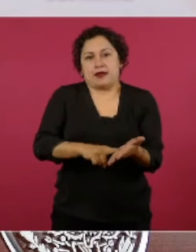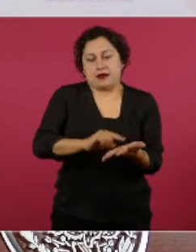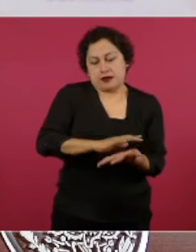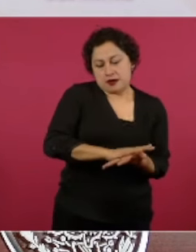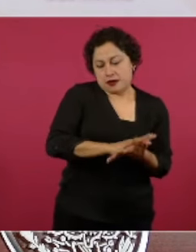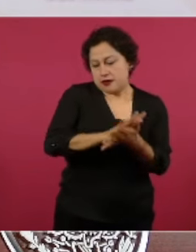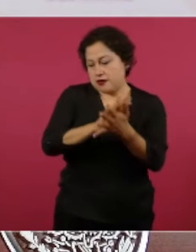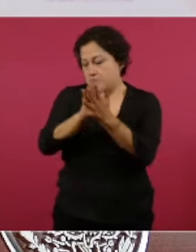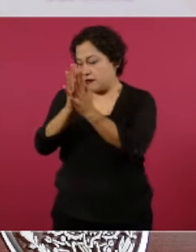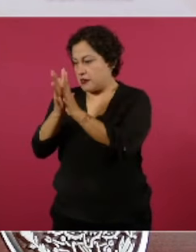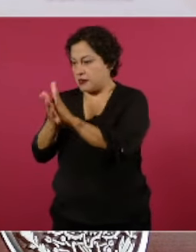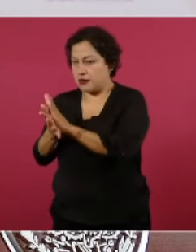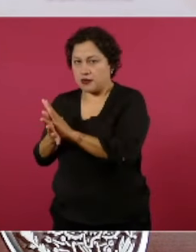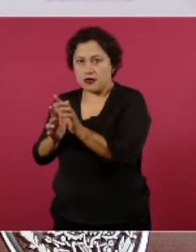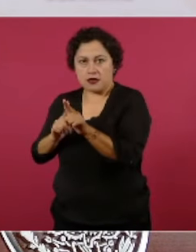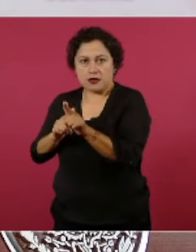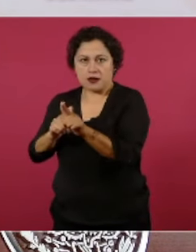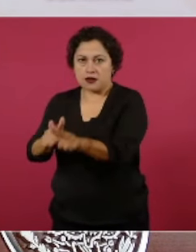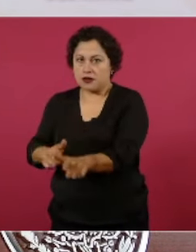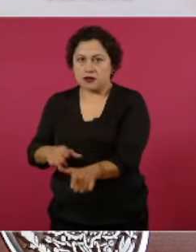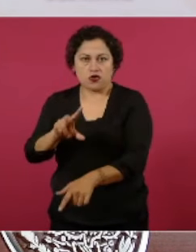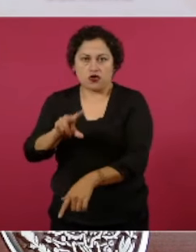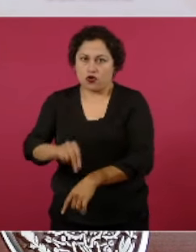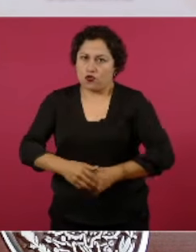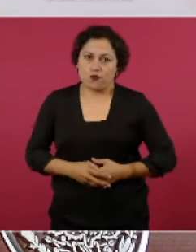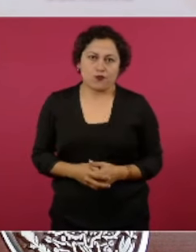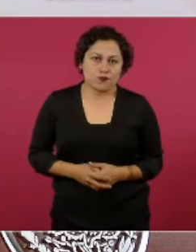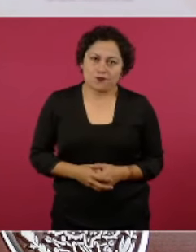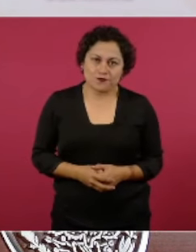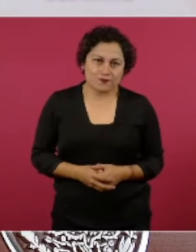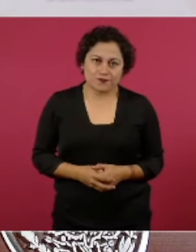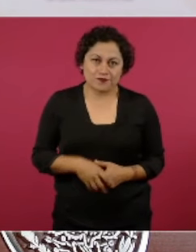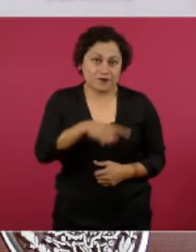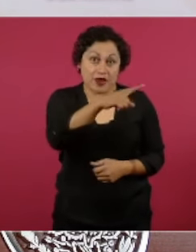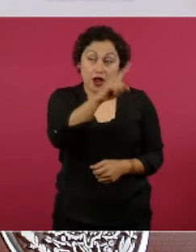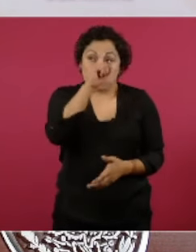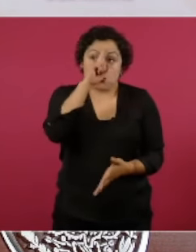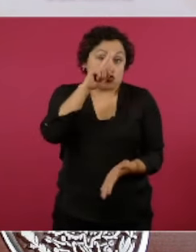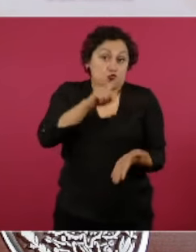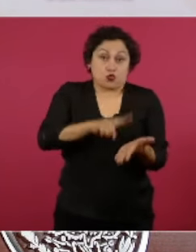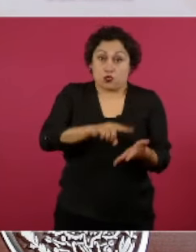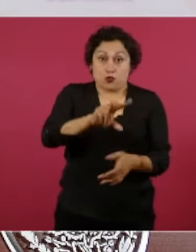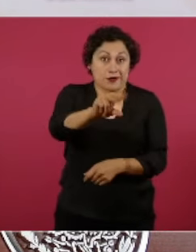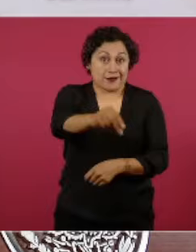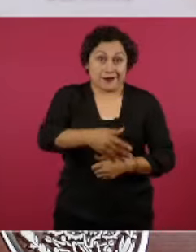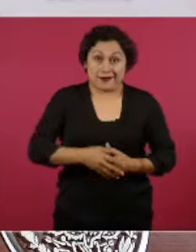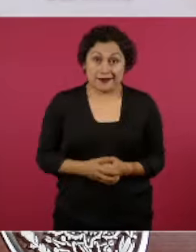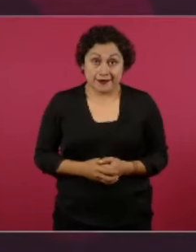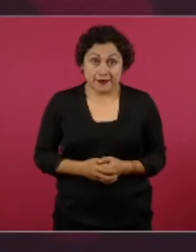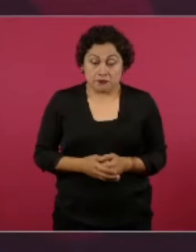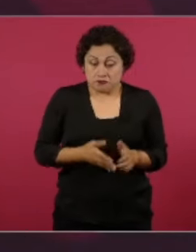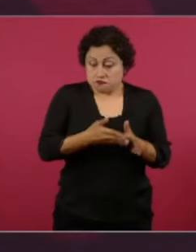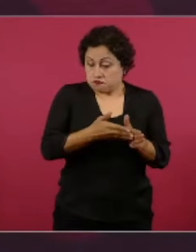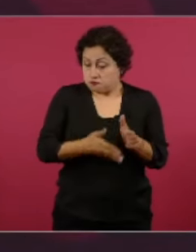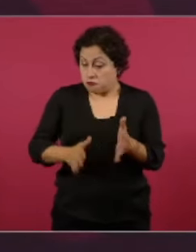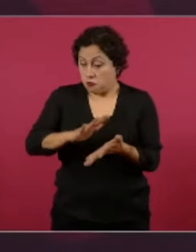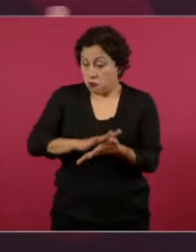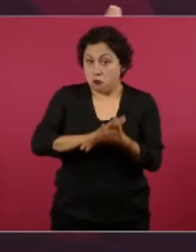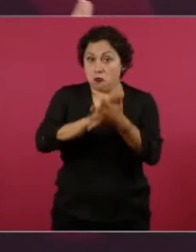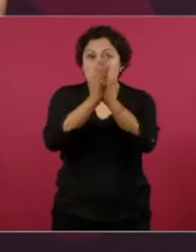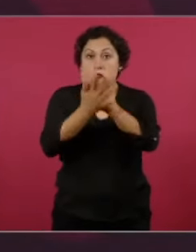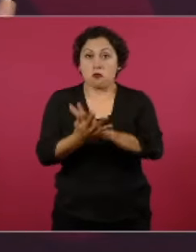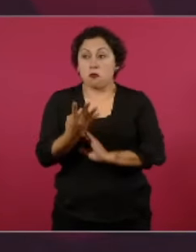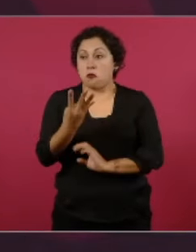esta primera etapa de la transformación. Y